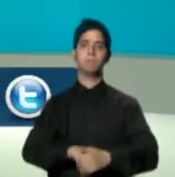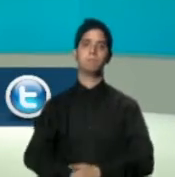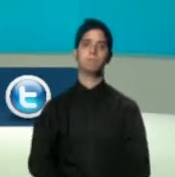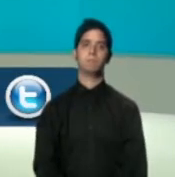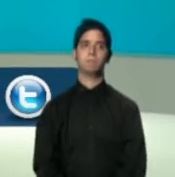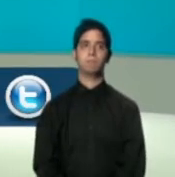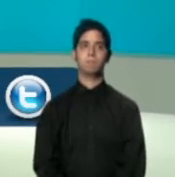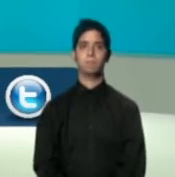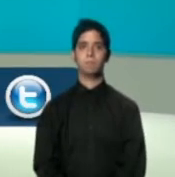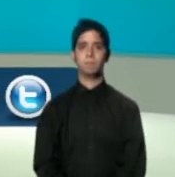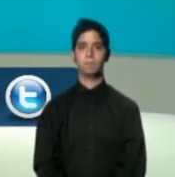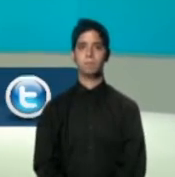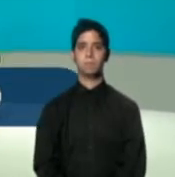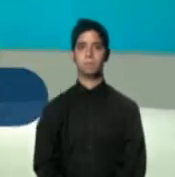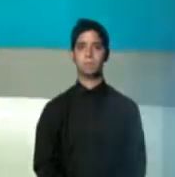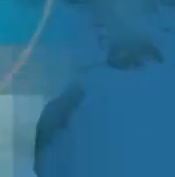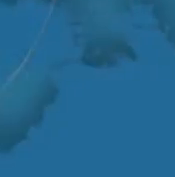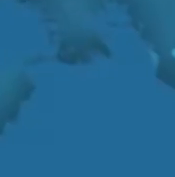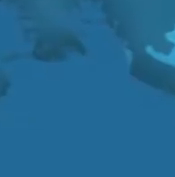y Twitter.